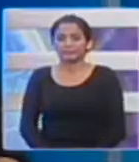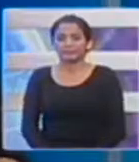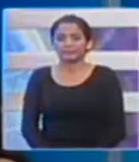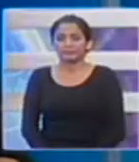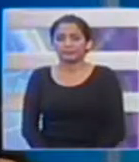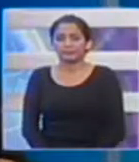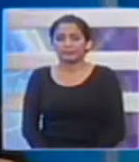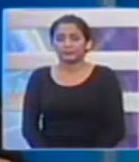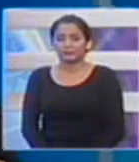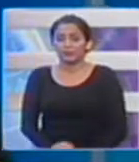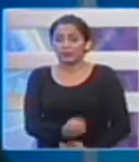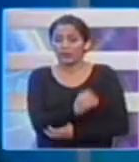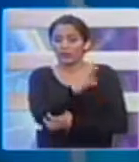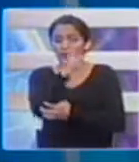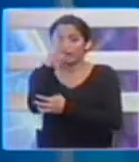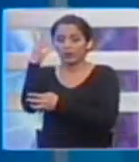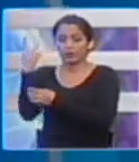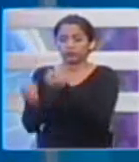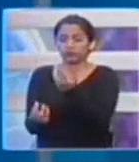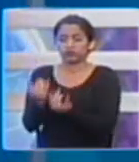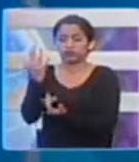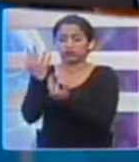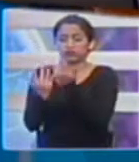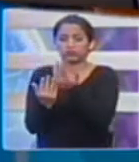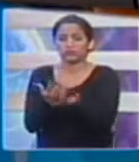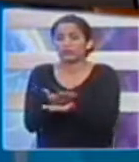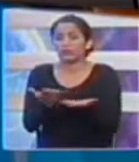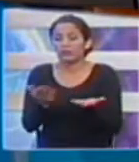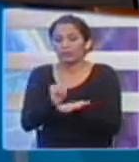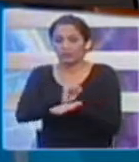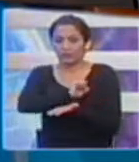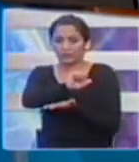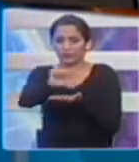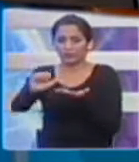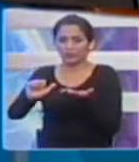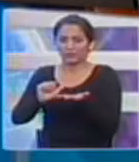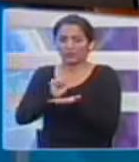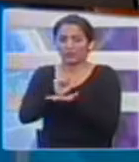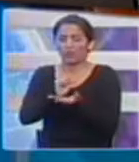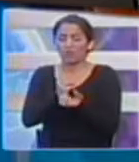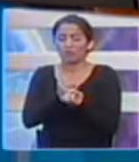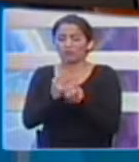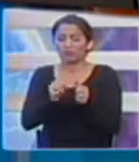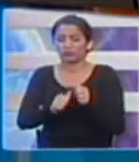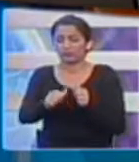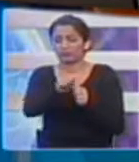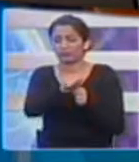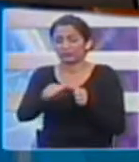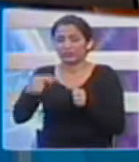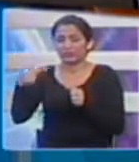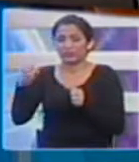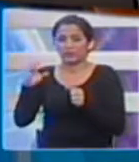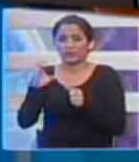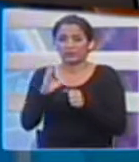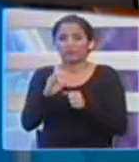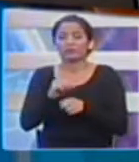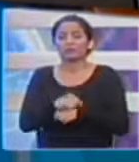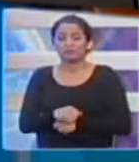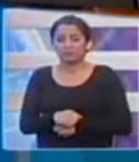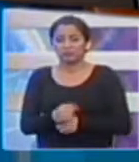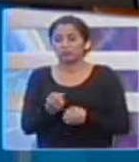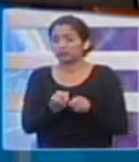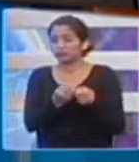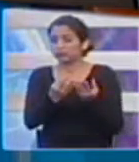Incendios forestales registrados en el Azuay han consumido 780 hectáreas de vegetación en lo que va de este mes, por lo que el